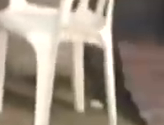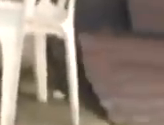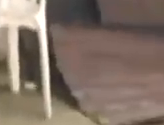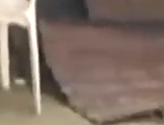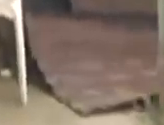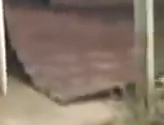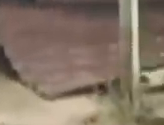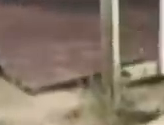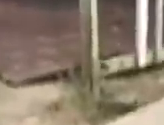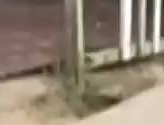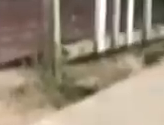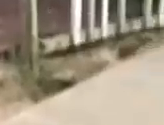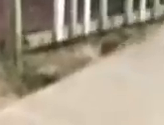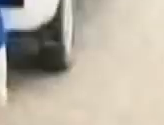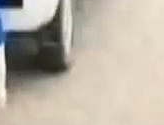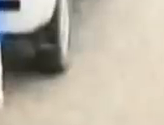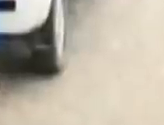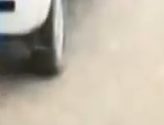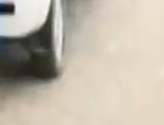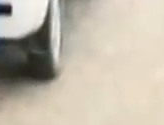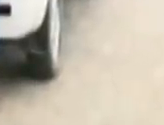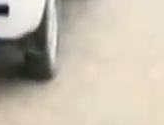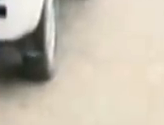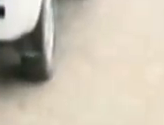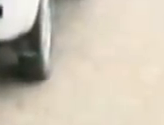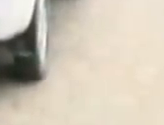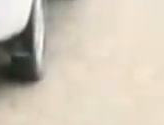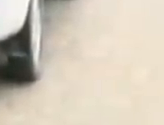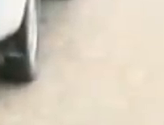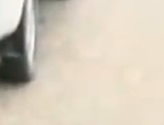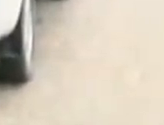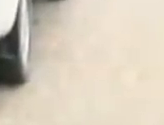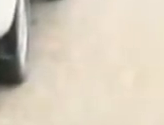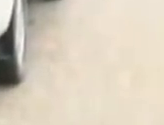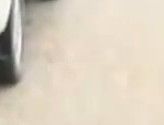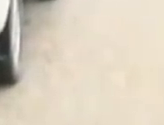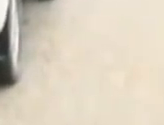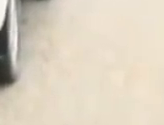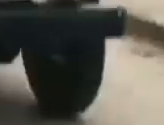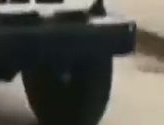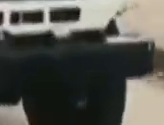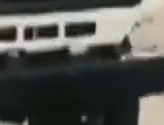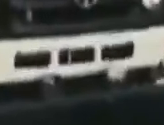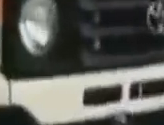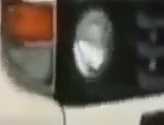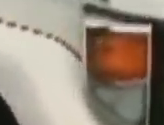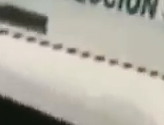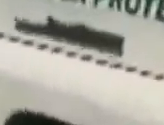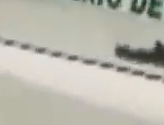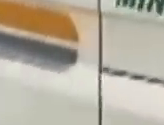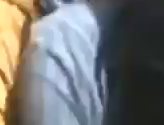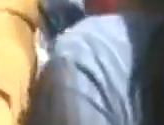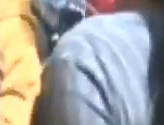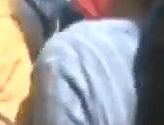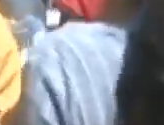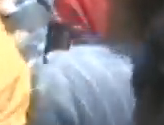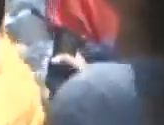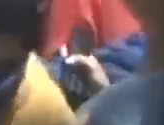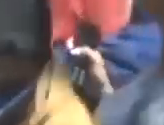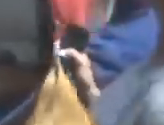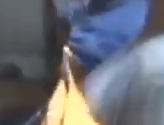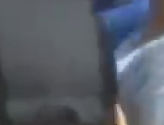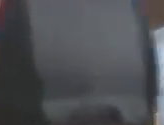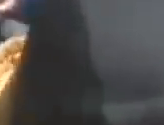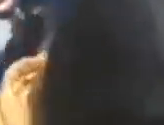al continente ese país es uno de los que menos pruebas hace por cada 100 mil habitantes el saldo de fallecidos por coronavirus